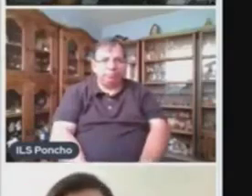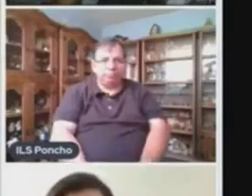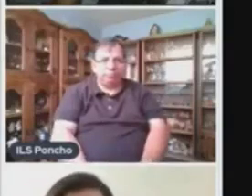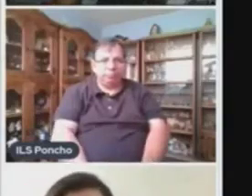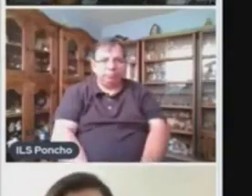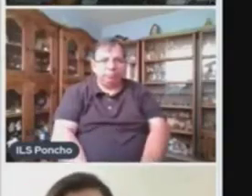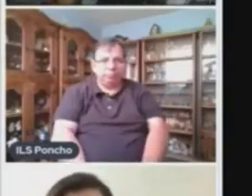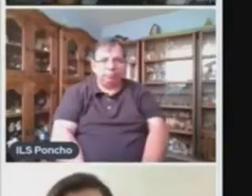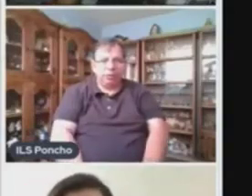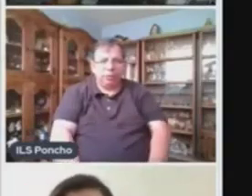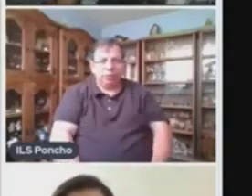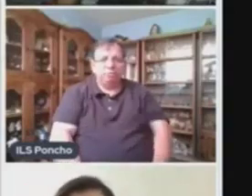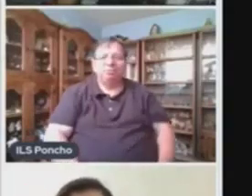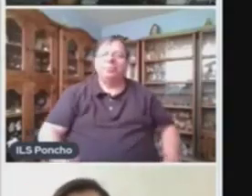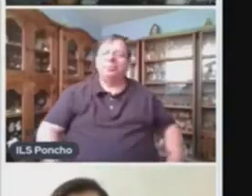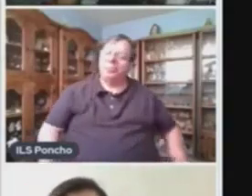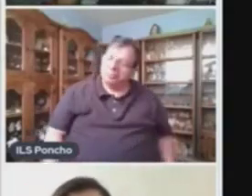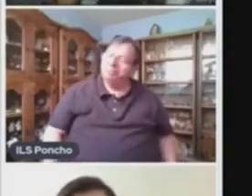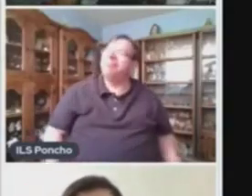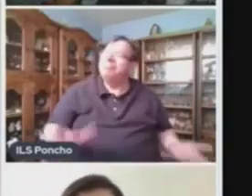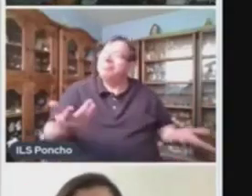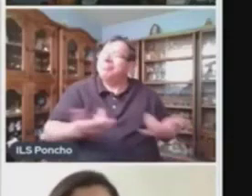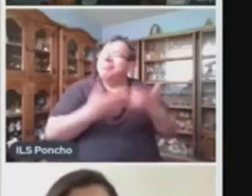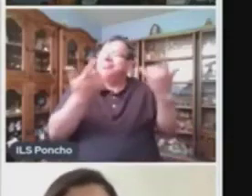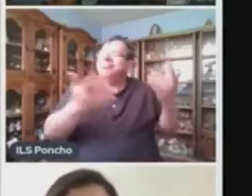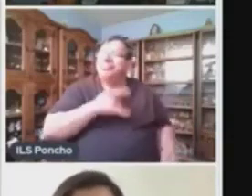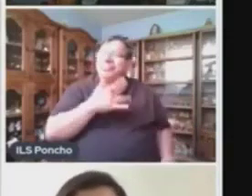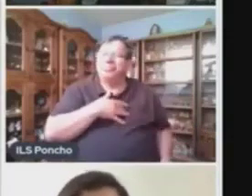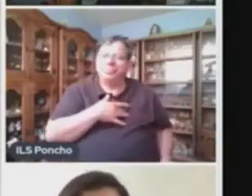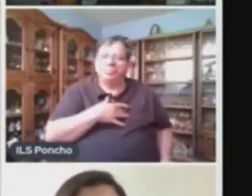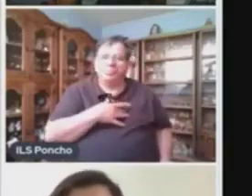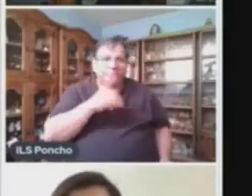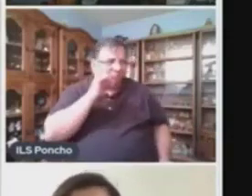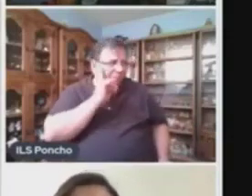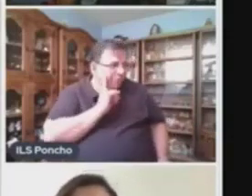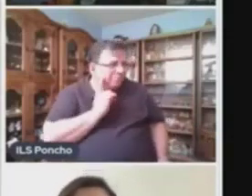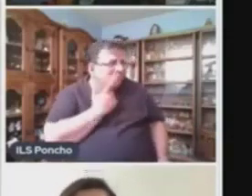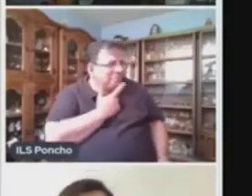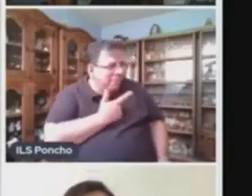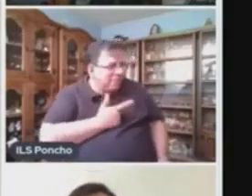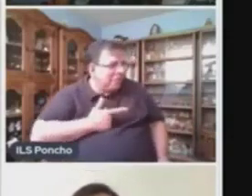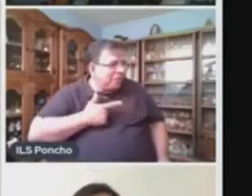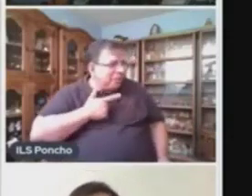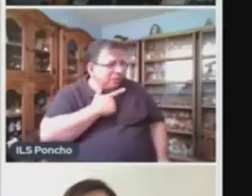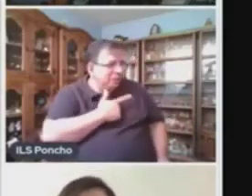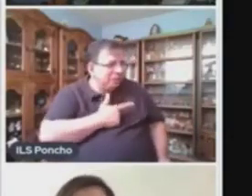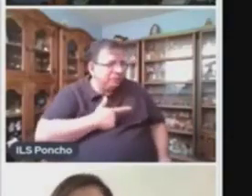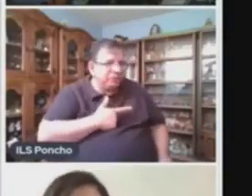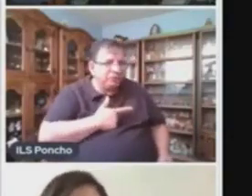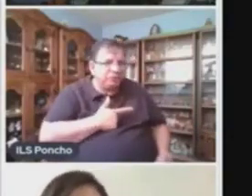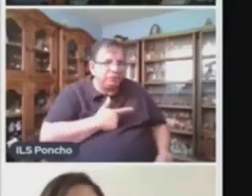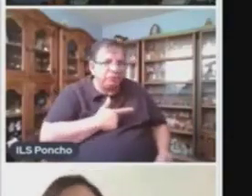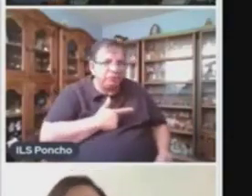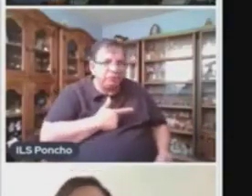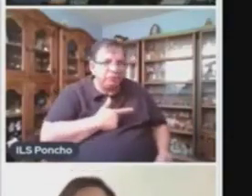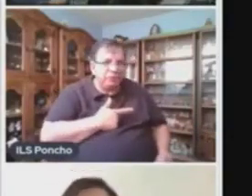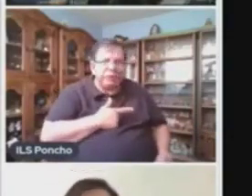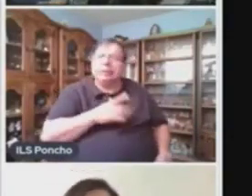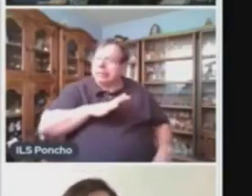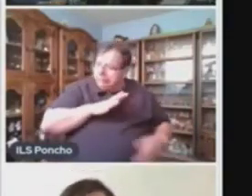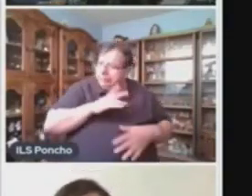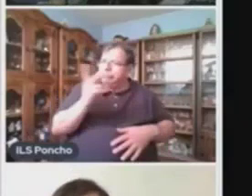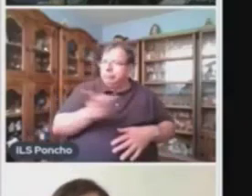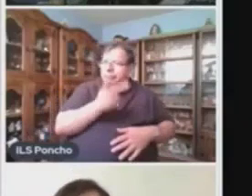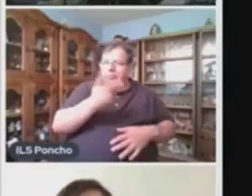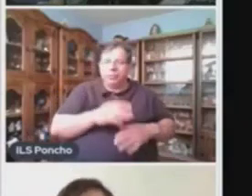¿Qué les pareció? A mí me gustó Mucho Yo sí Tengo Una Pregunta Claro